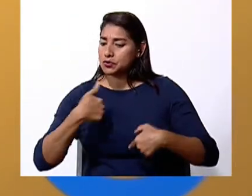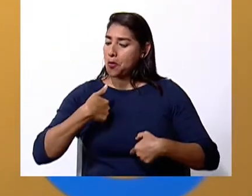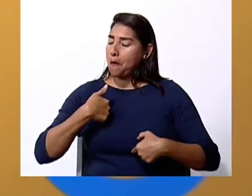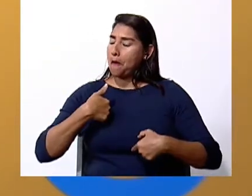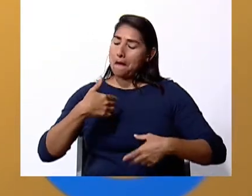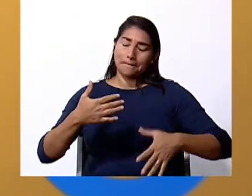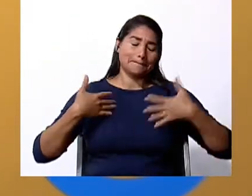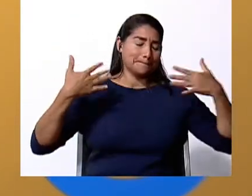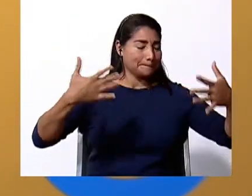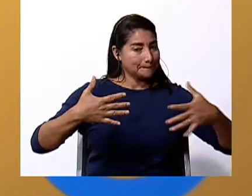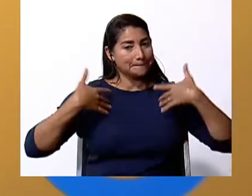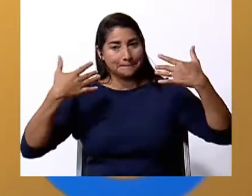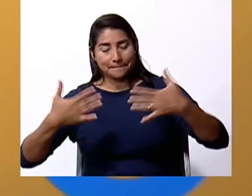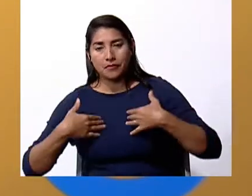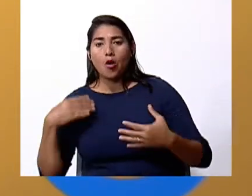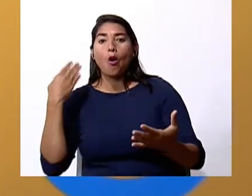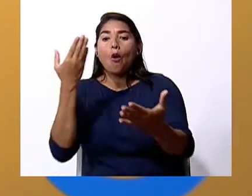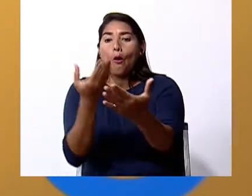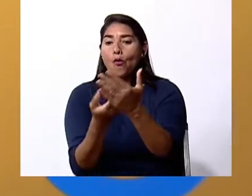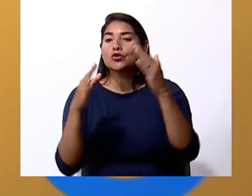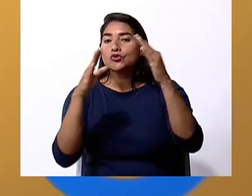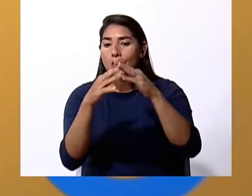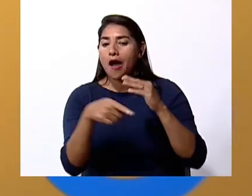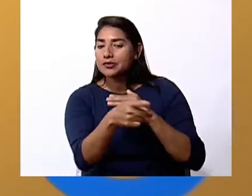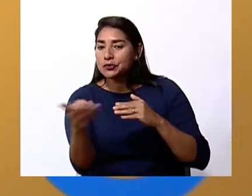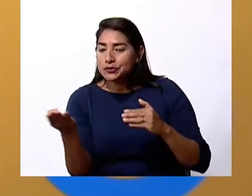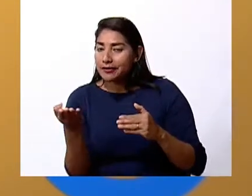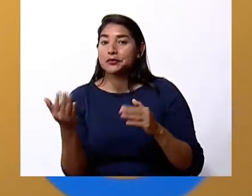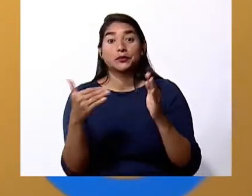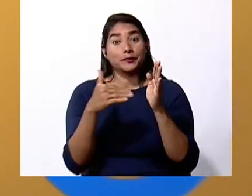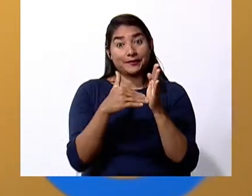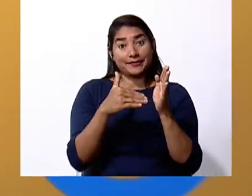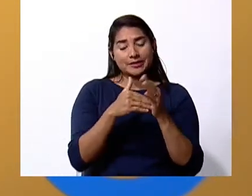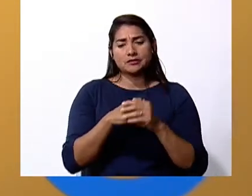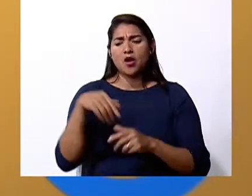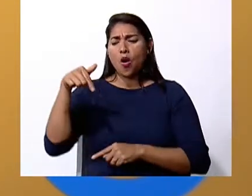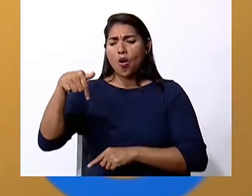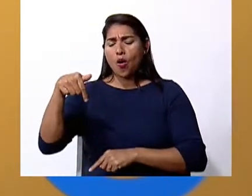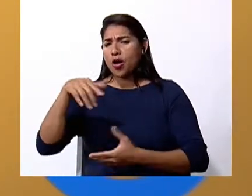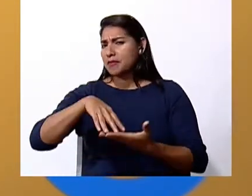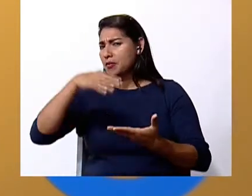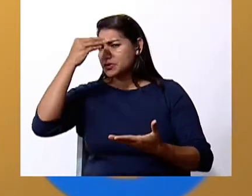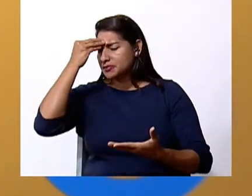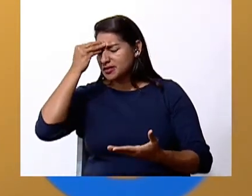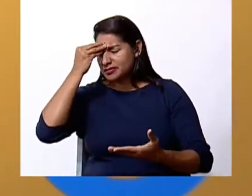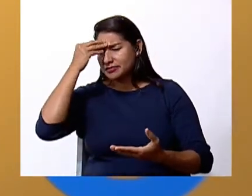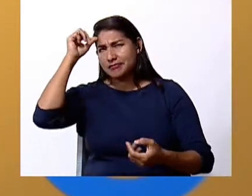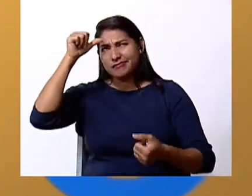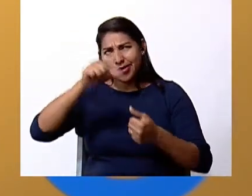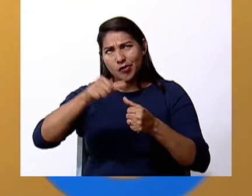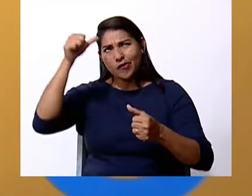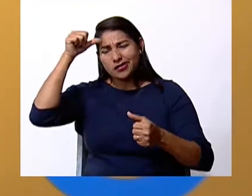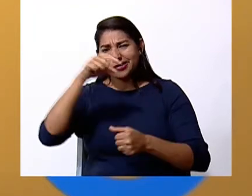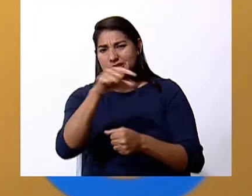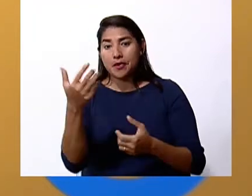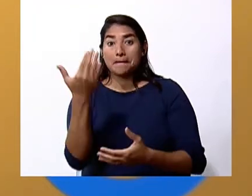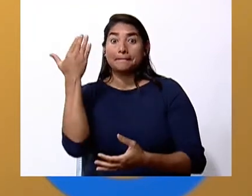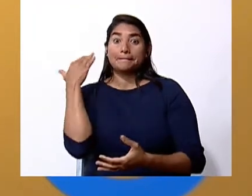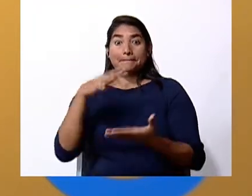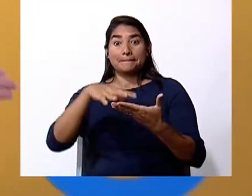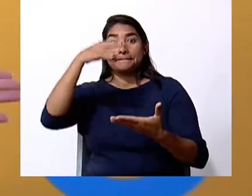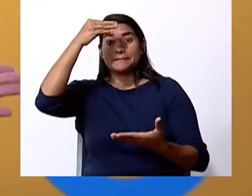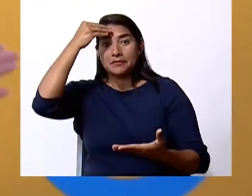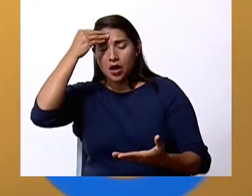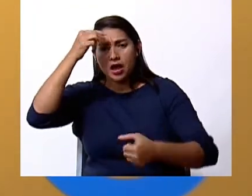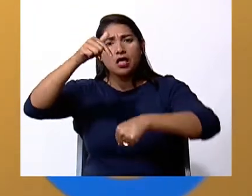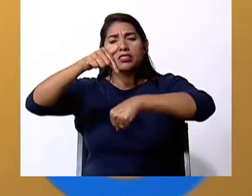súper feliz de estar en casa con ustedes. Hoy vamos a hacer un repaso de lo que vimos la semana pasada, de lo